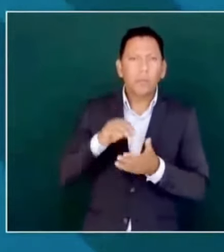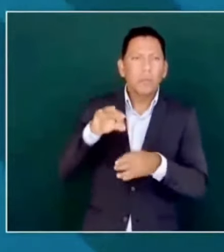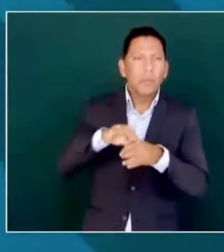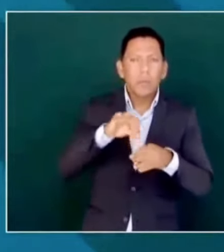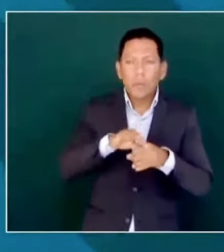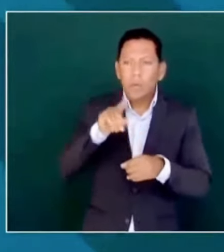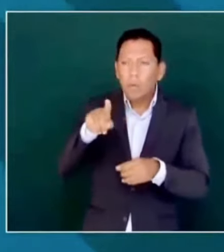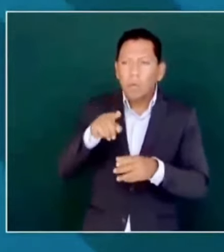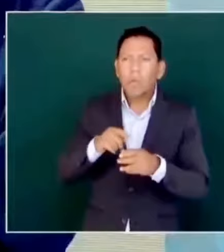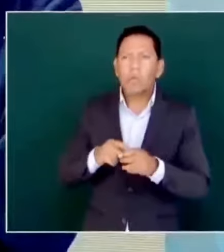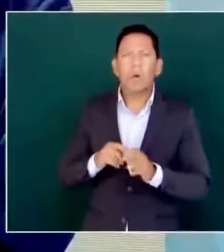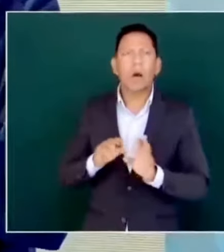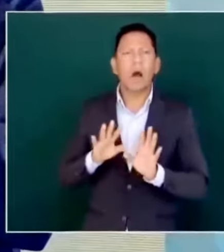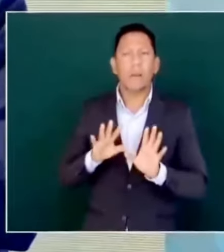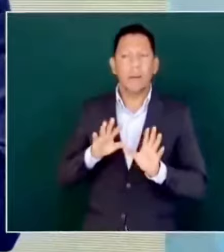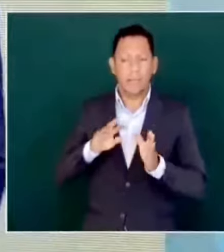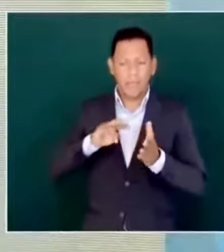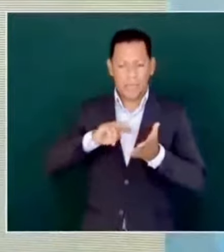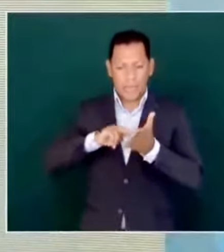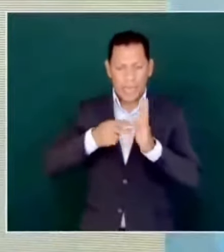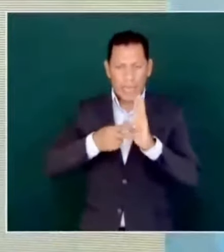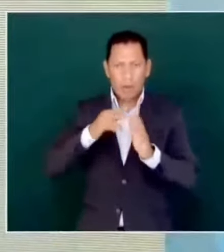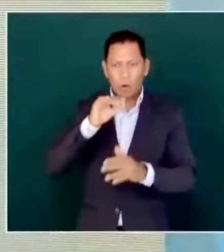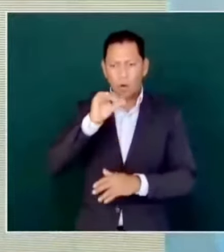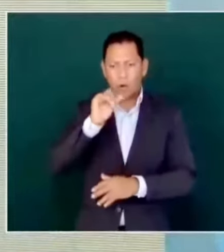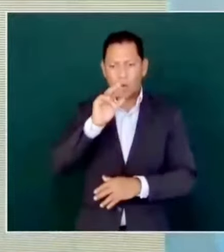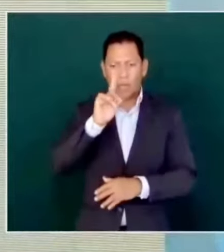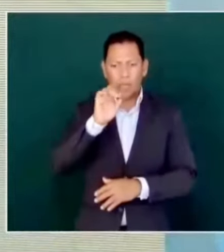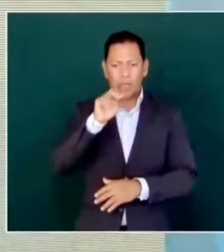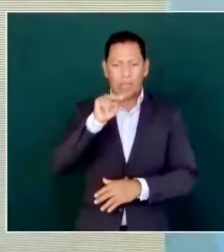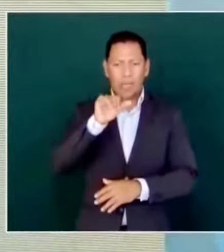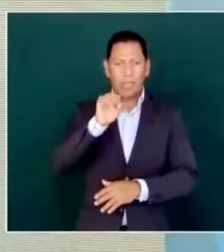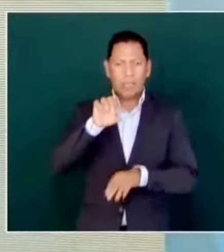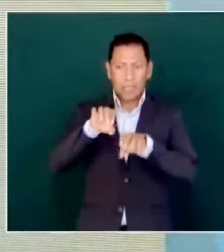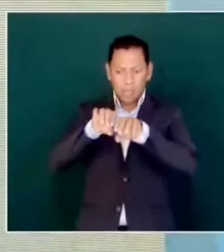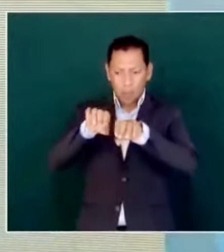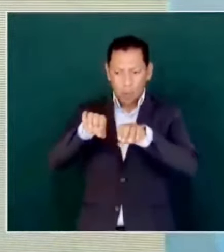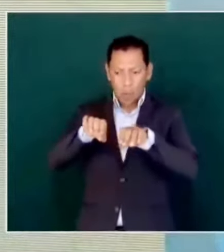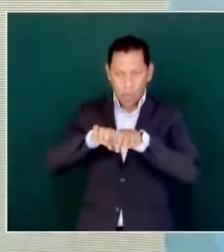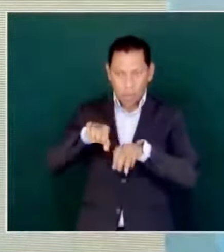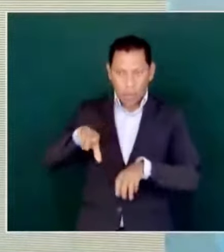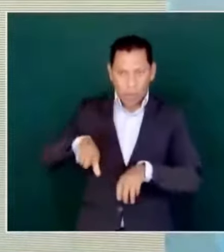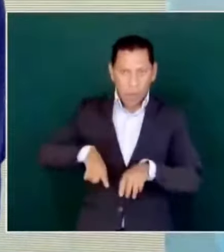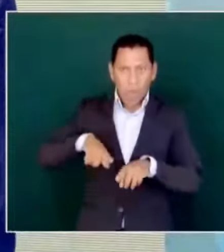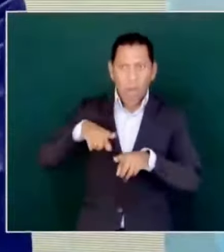del gabinete del ingeniero Cárdenas, va a mantener.